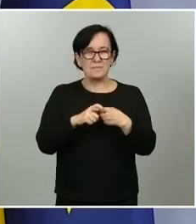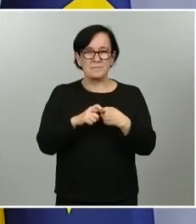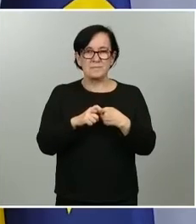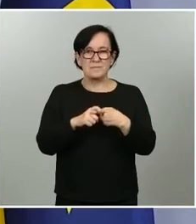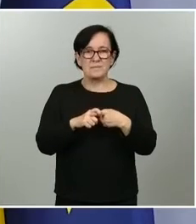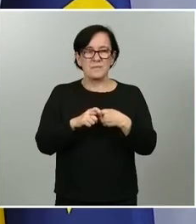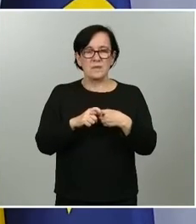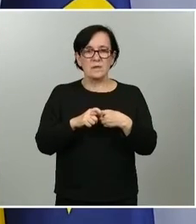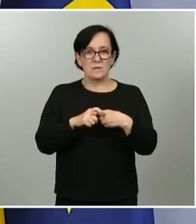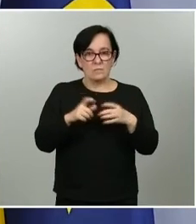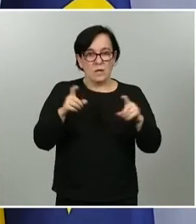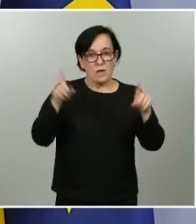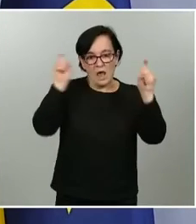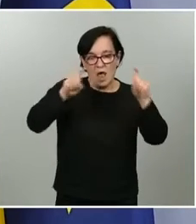educativo